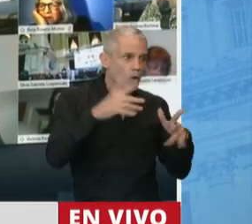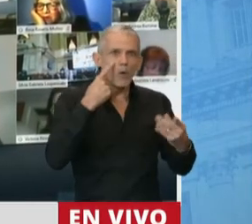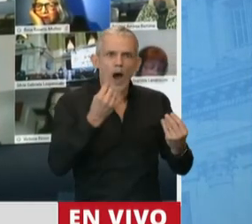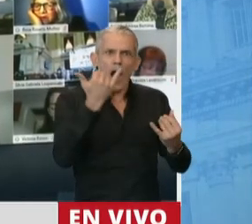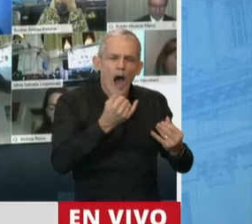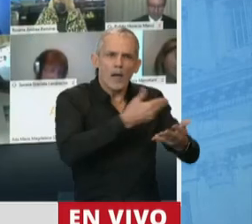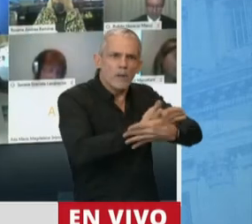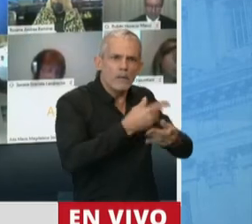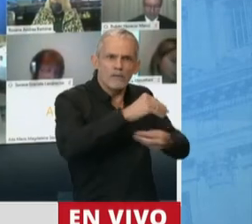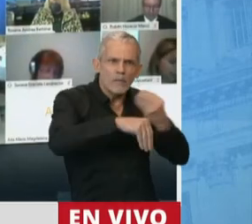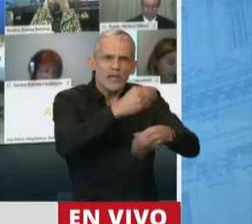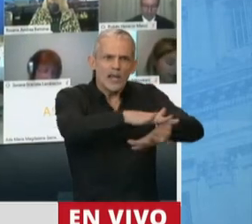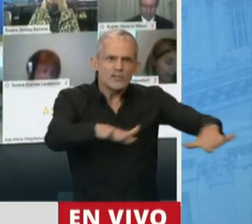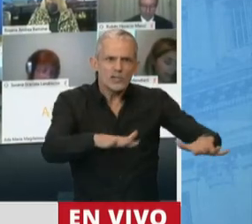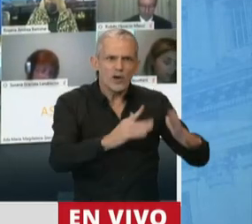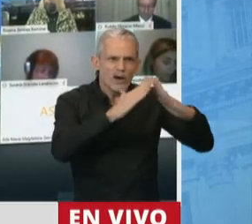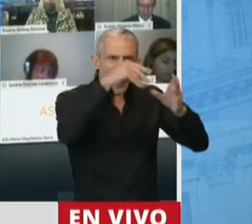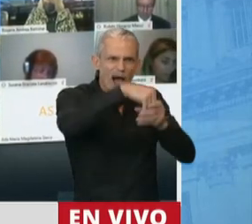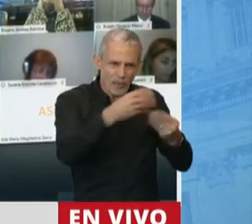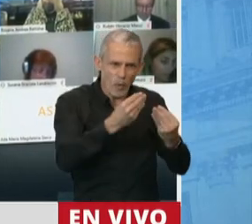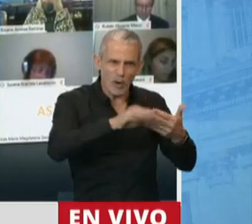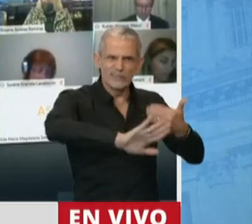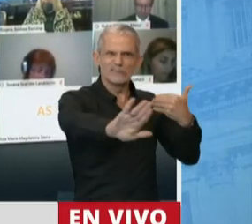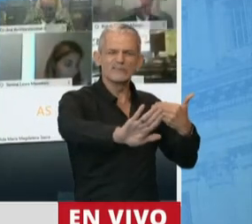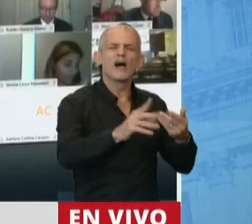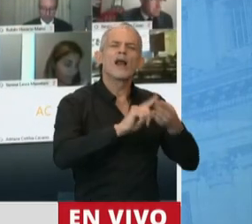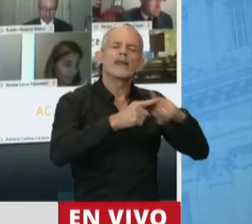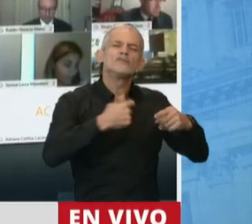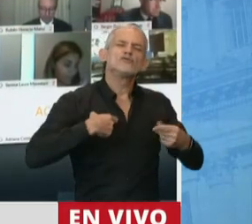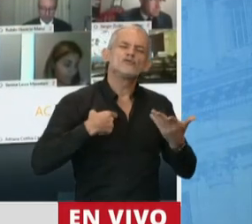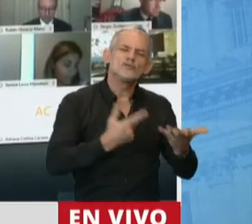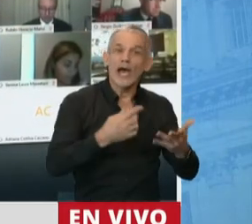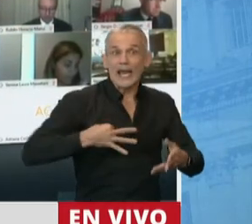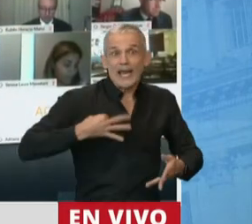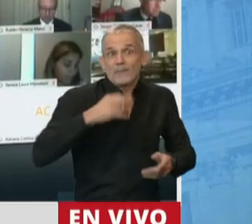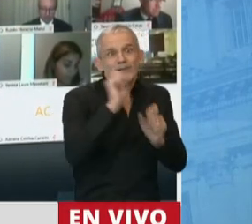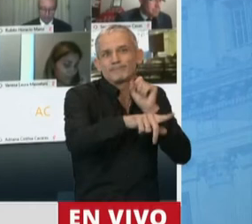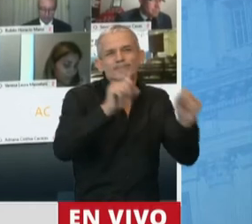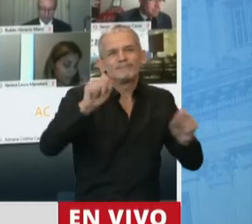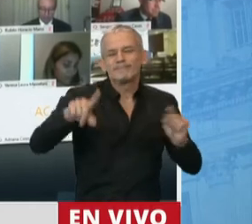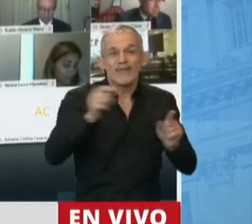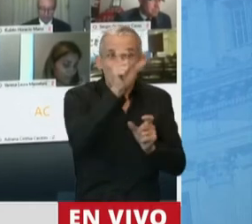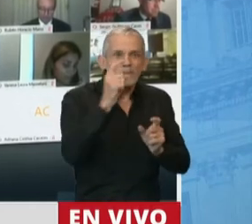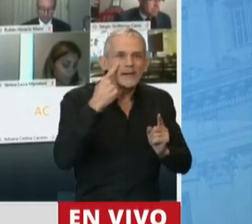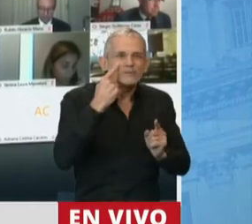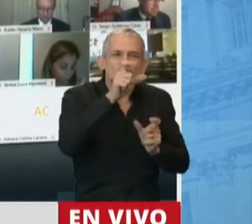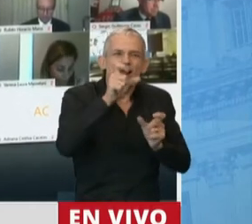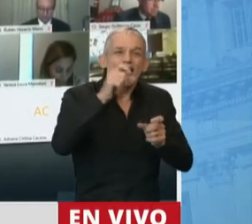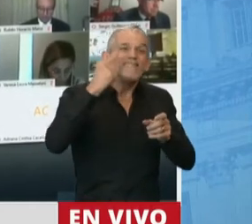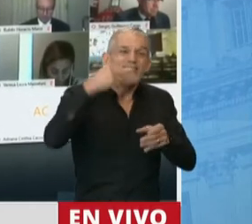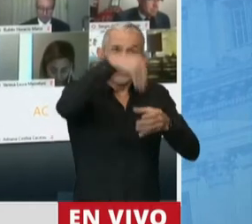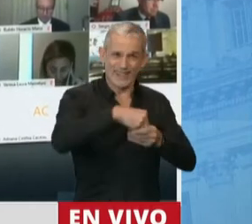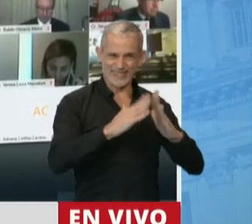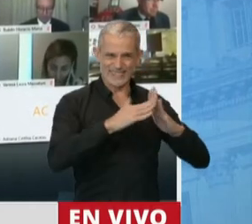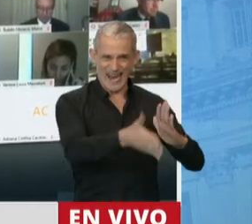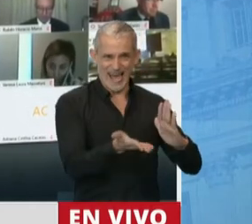las relaciones familiares, las relaciones sociales y la vida de cada uno de los que viven dentro de ese hogar.